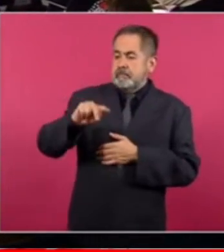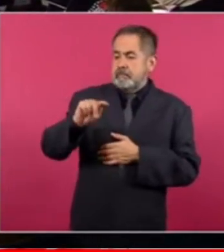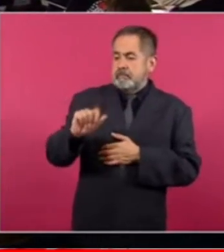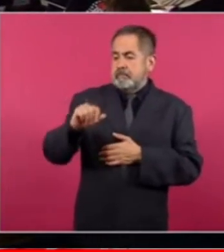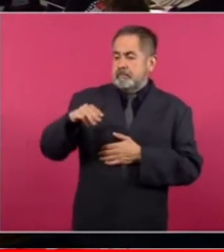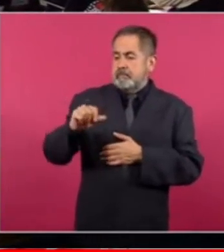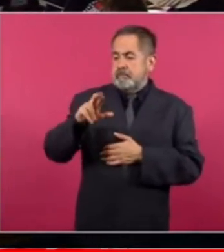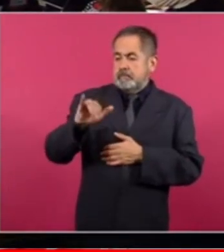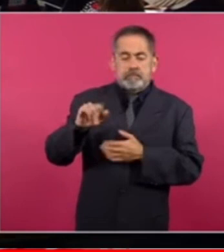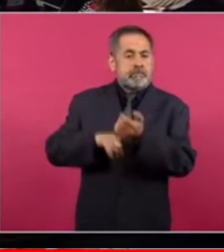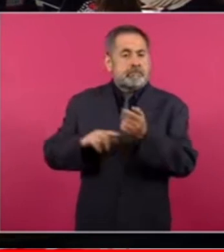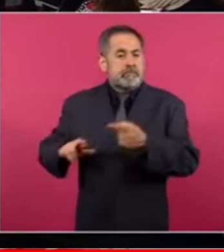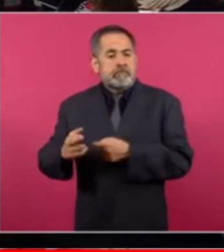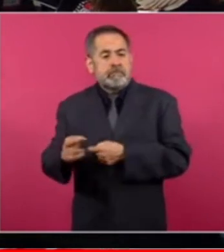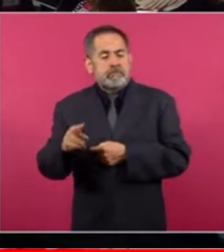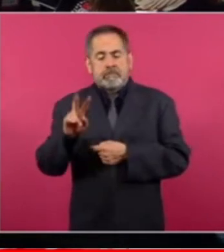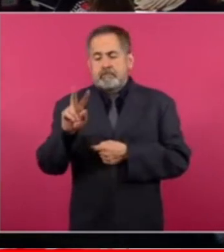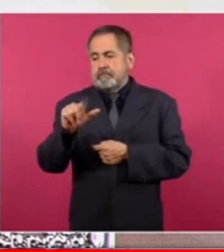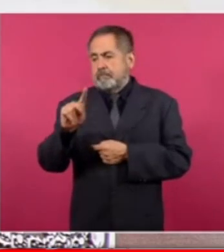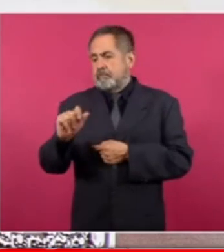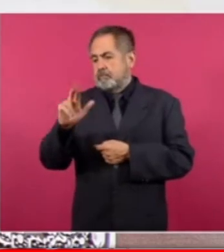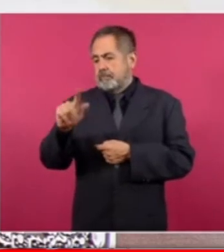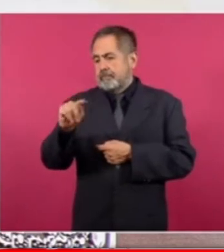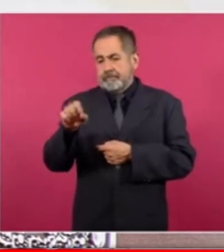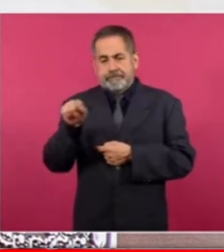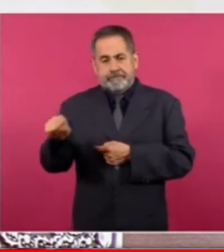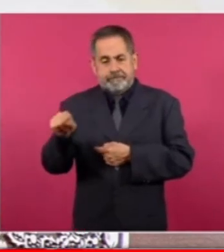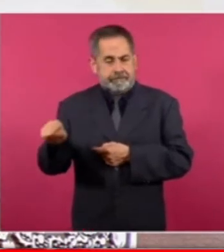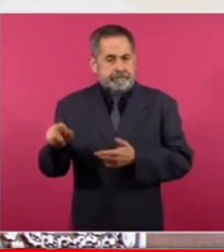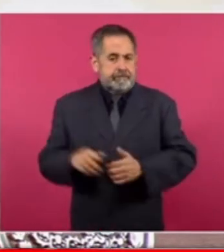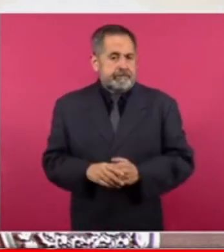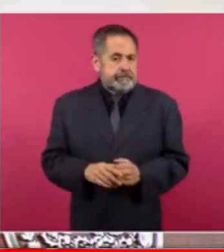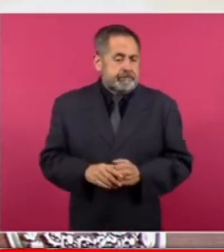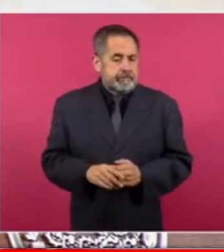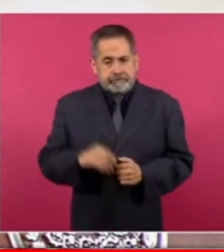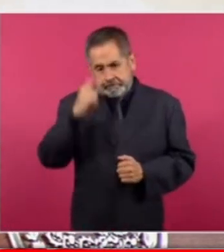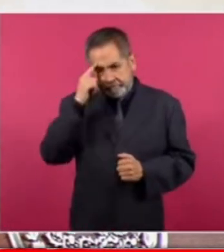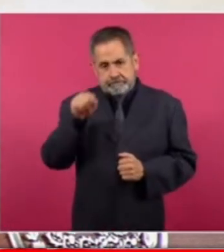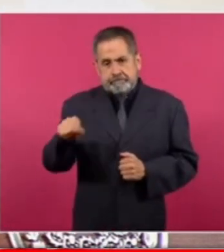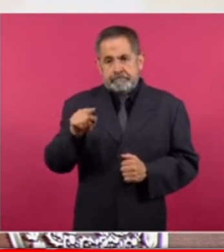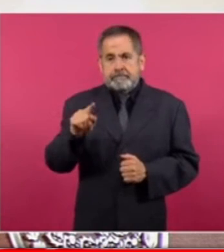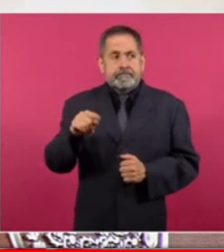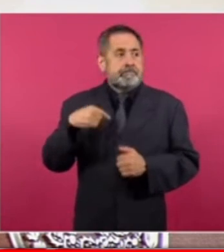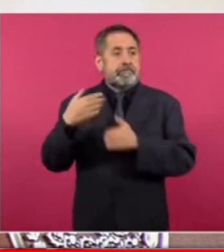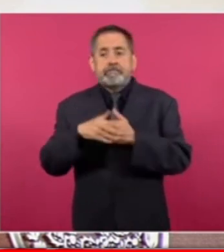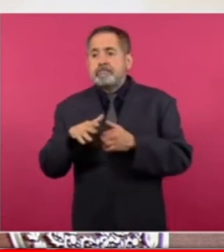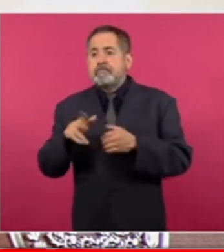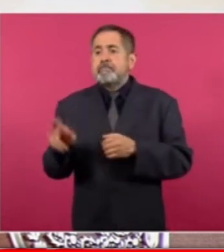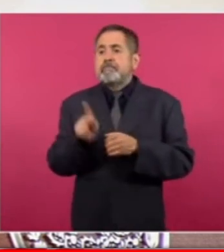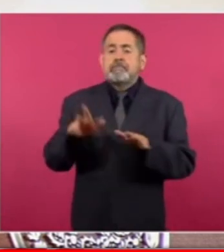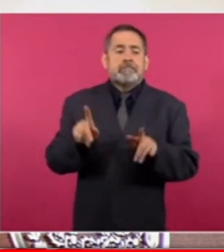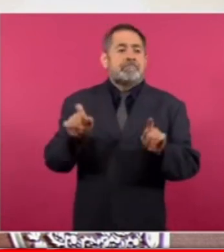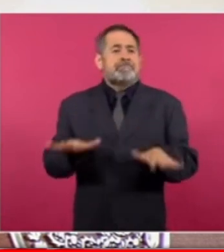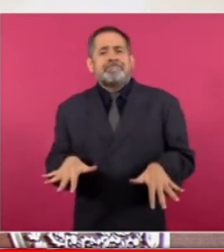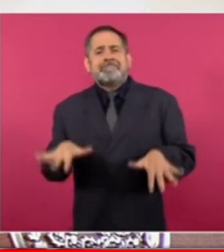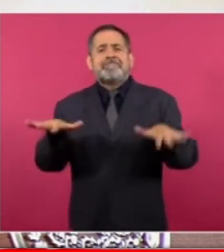río que baluarte para que no haya inundaciones para